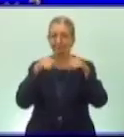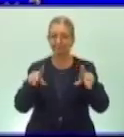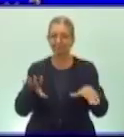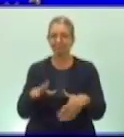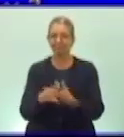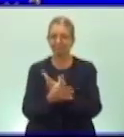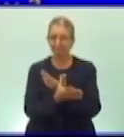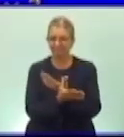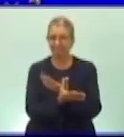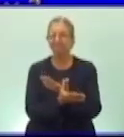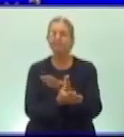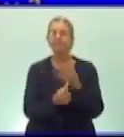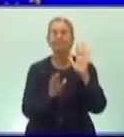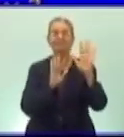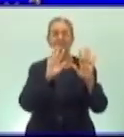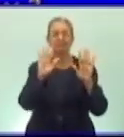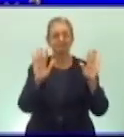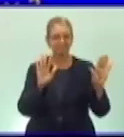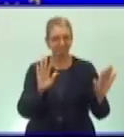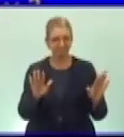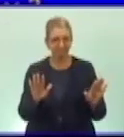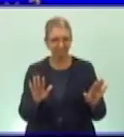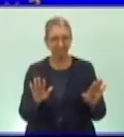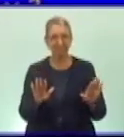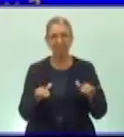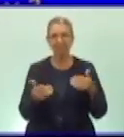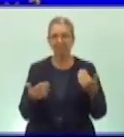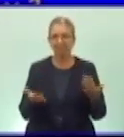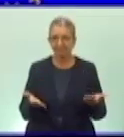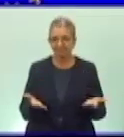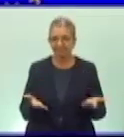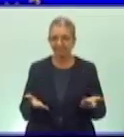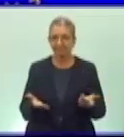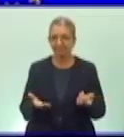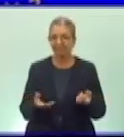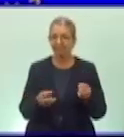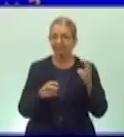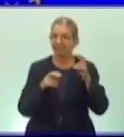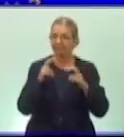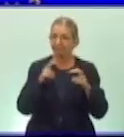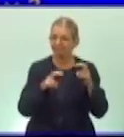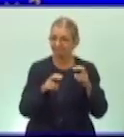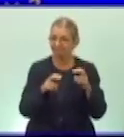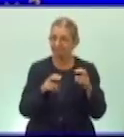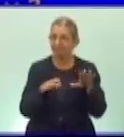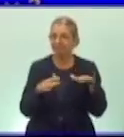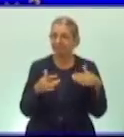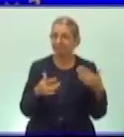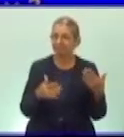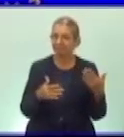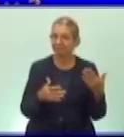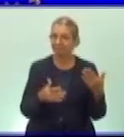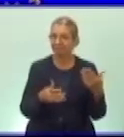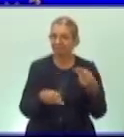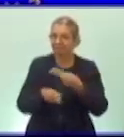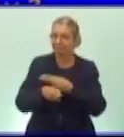en el libro de lectura y también puedes consultar lecturas sobre hechos y personalidades históricas.